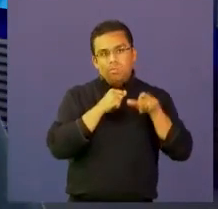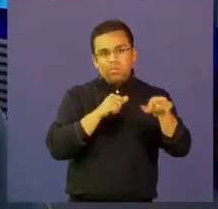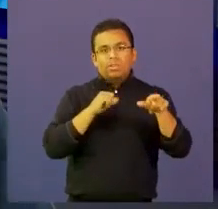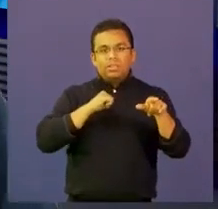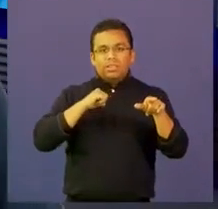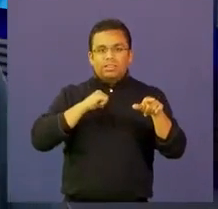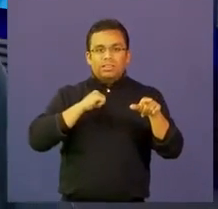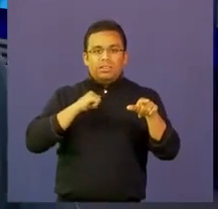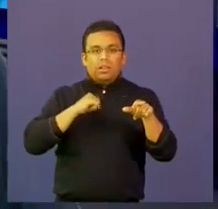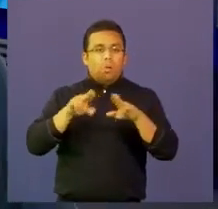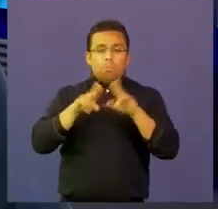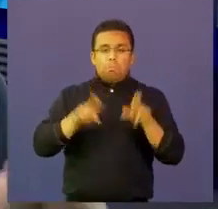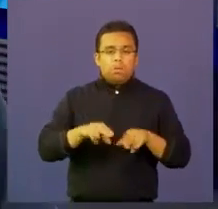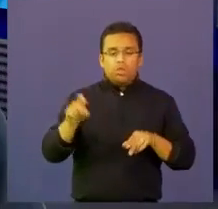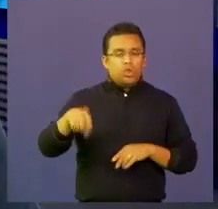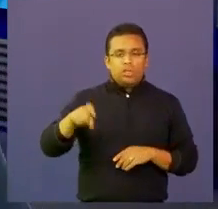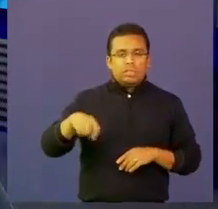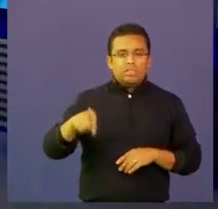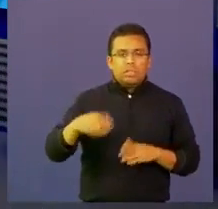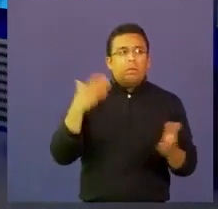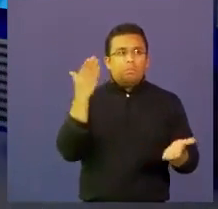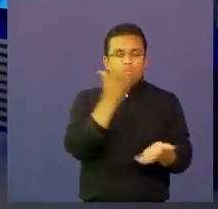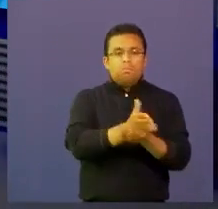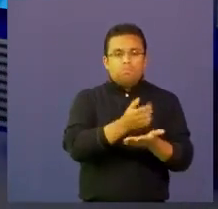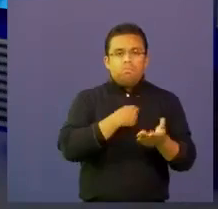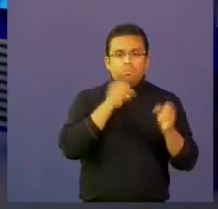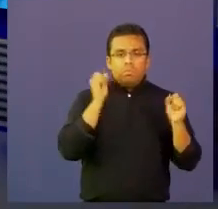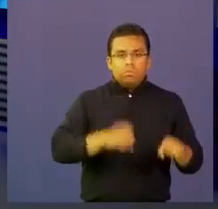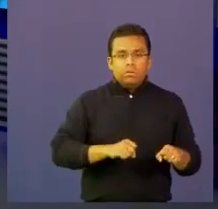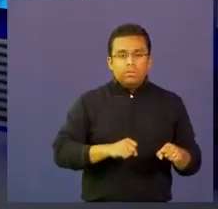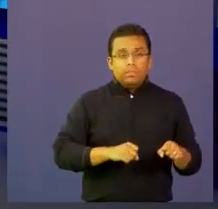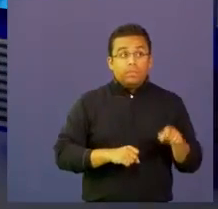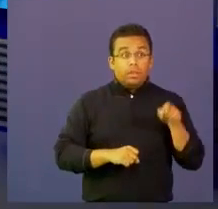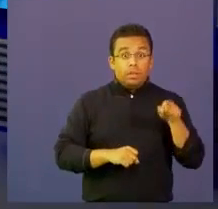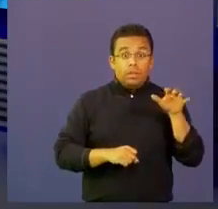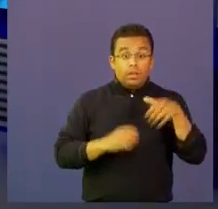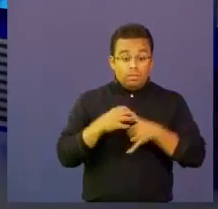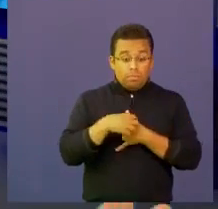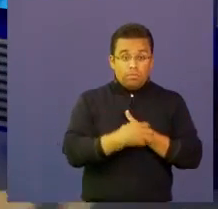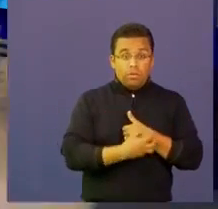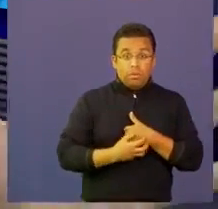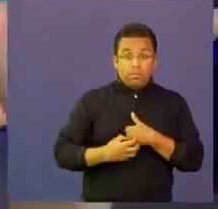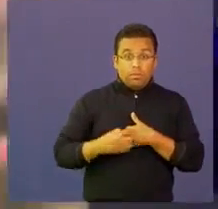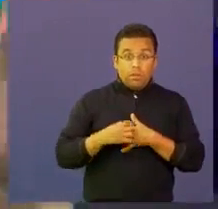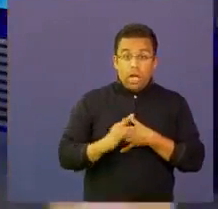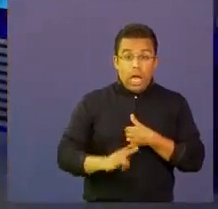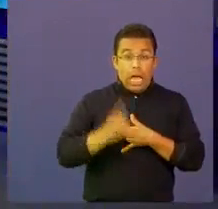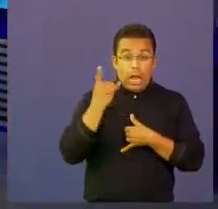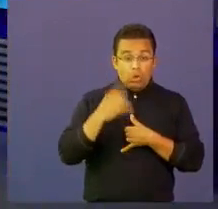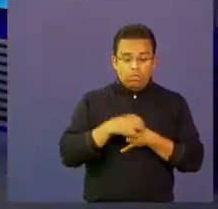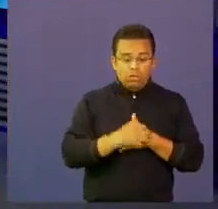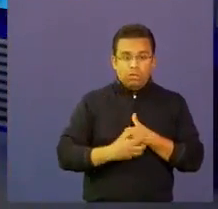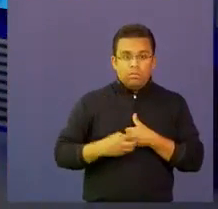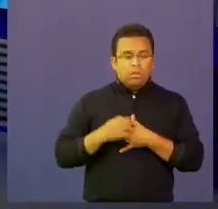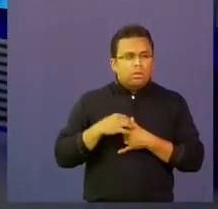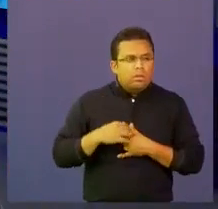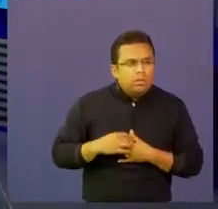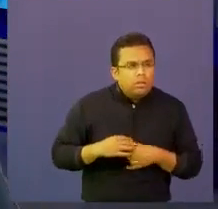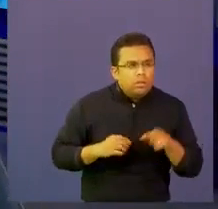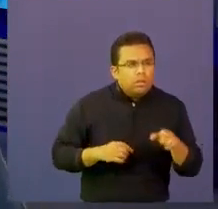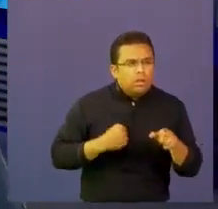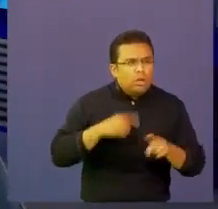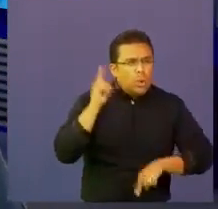permitiendo participar. Y en ningún departamento del país hemos encontrado que no exista esta